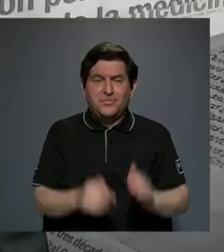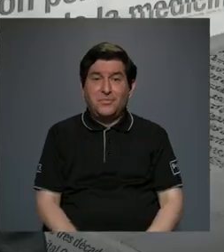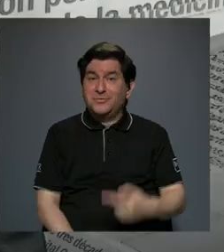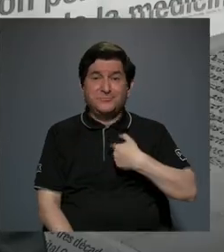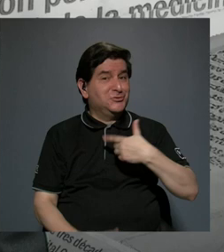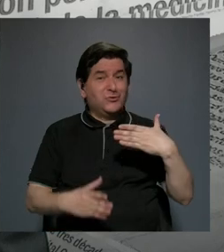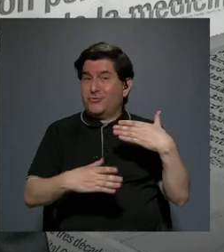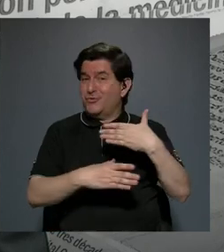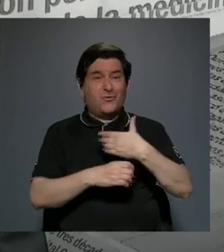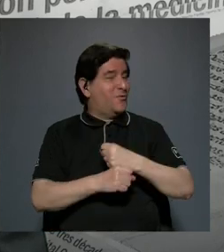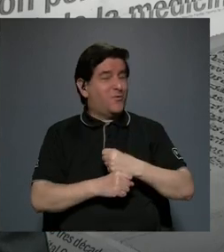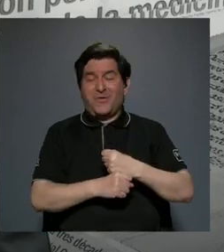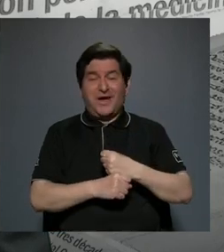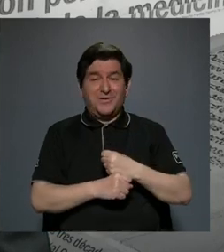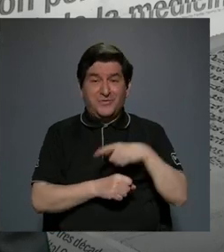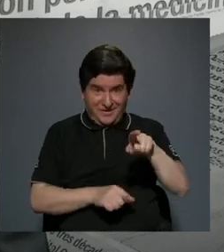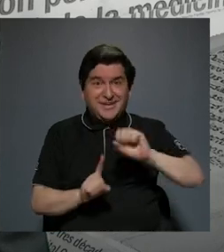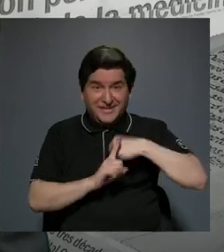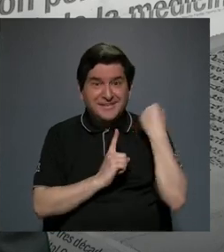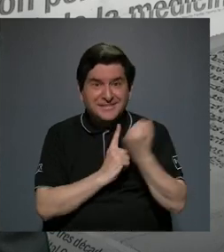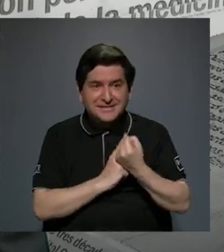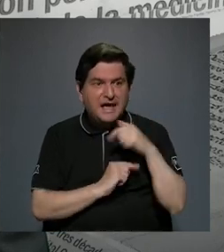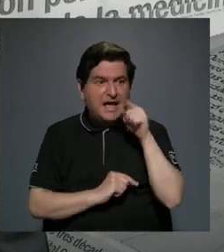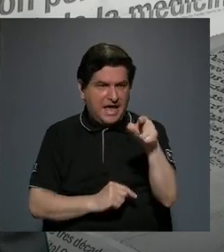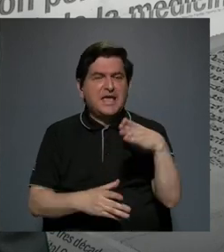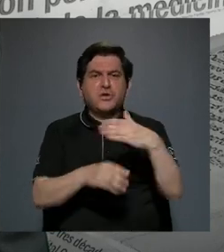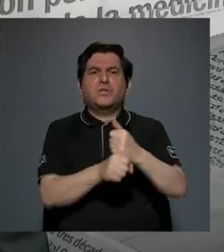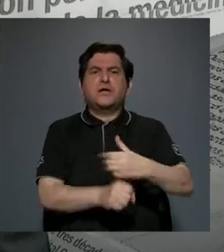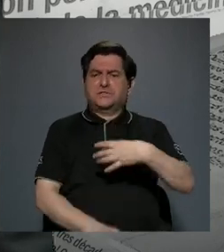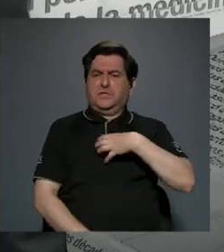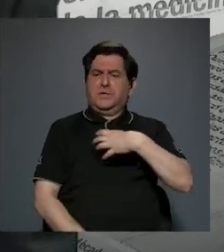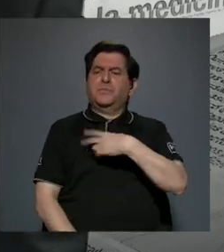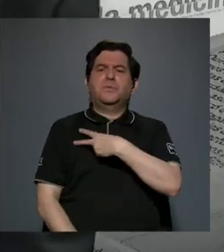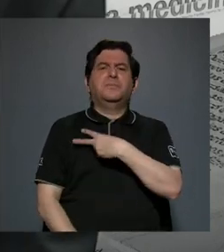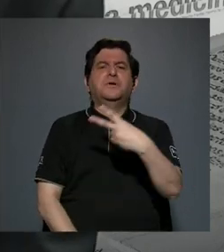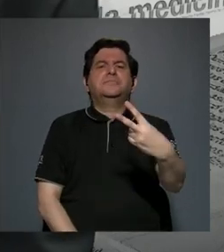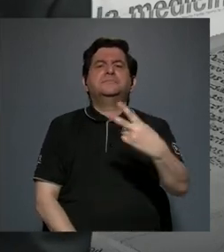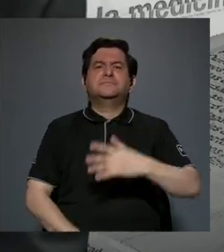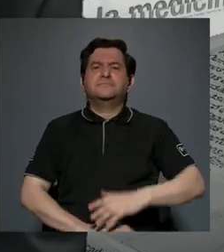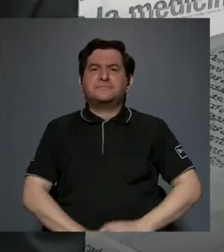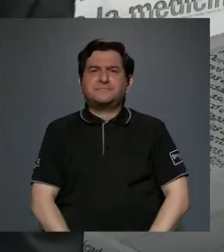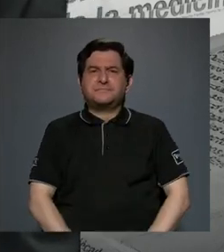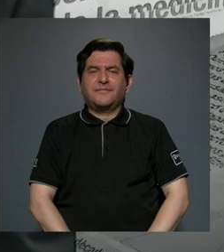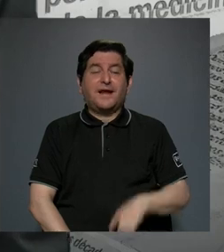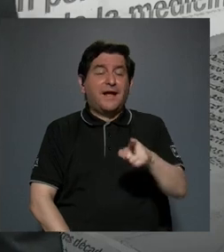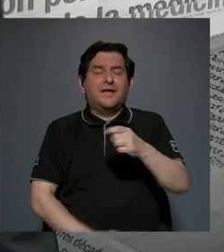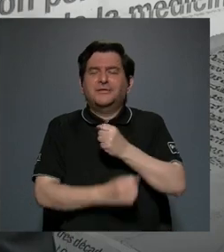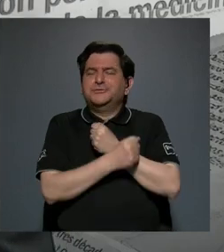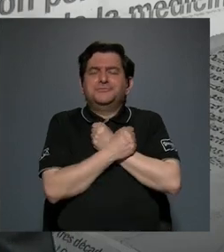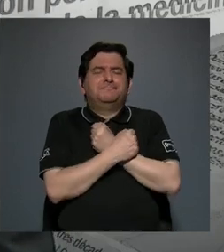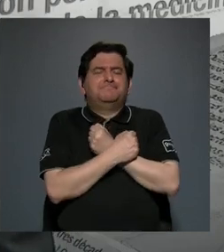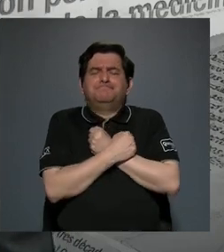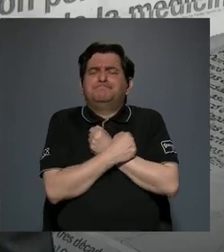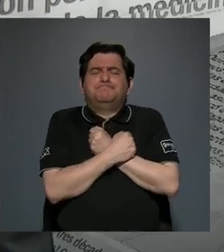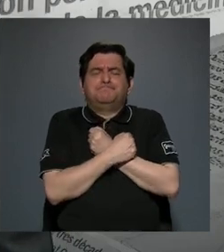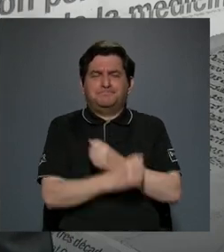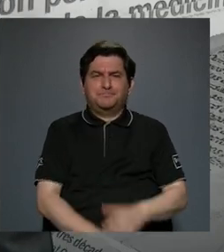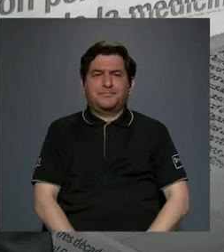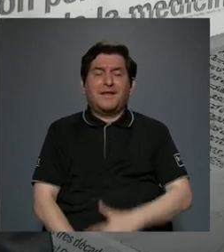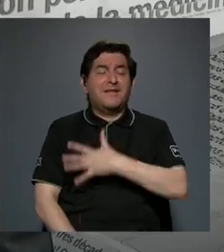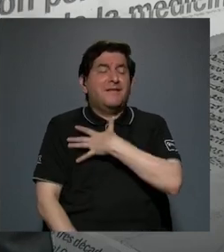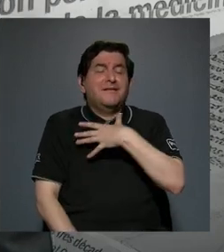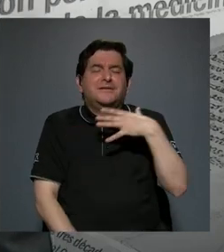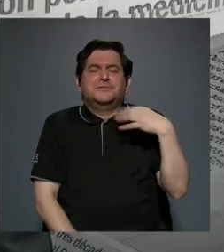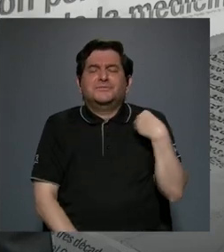lo hago yo, ese es el asunto. Ellos lo hacen por su cuenta porque les apasiona, porque les